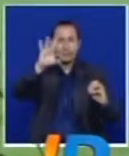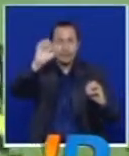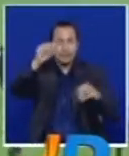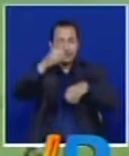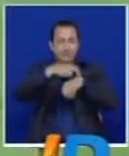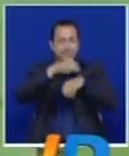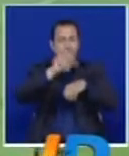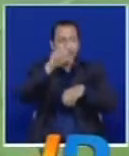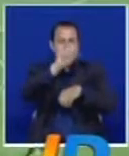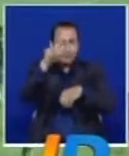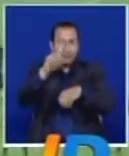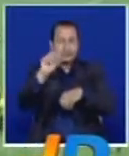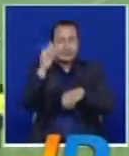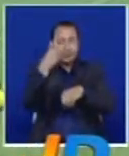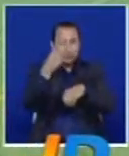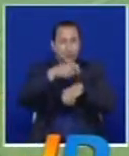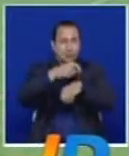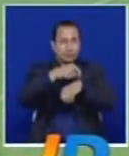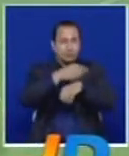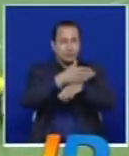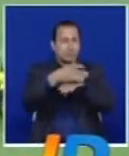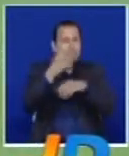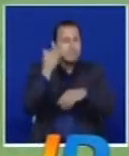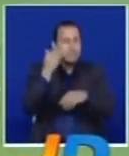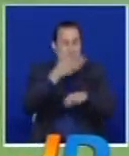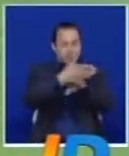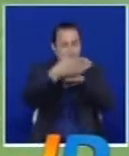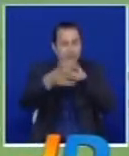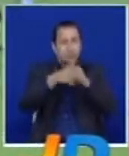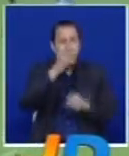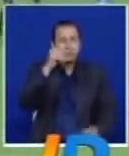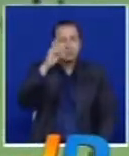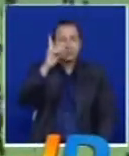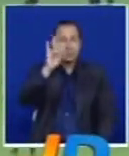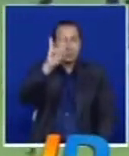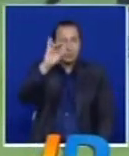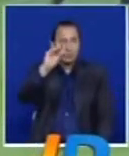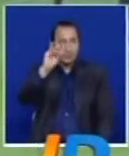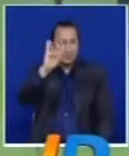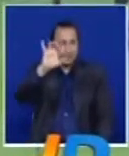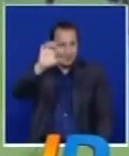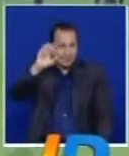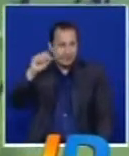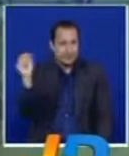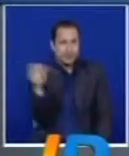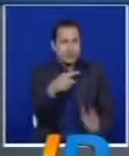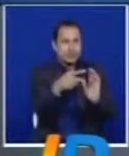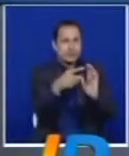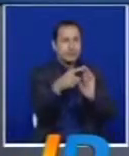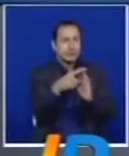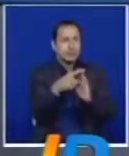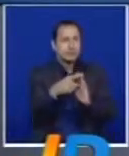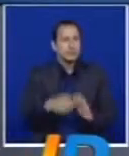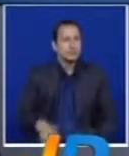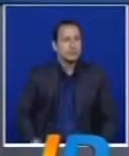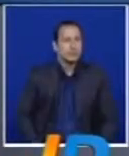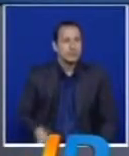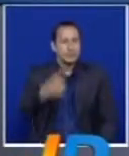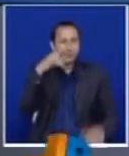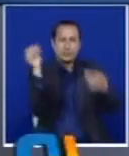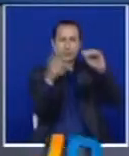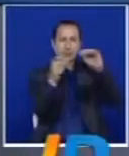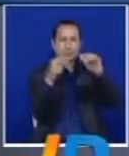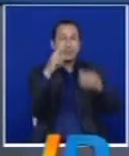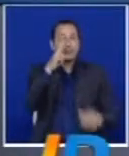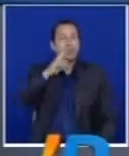tiempo. Y después Jefferson Duque, 39 del primer tiempo. Ahí está Duque, la metió al fondo. Eran los goles